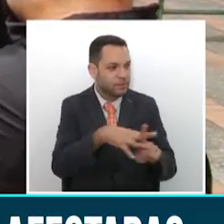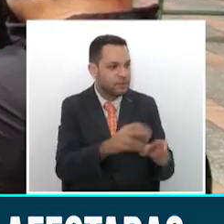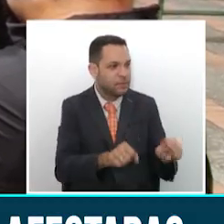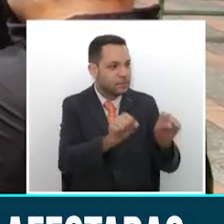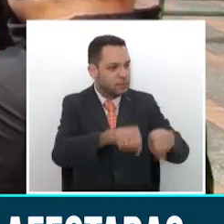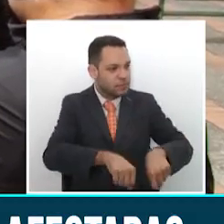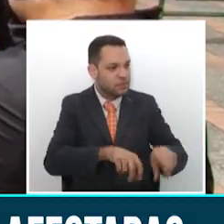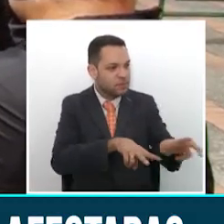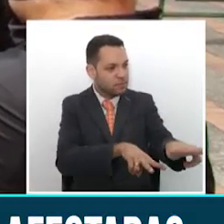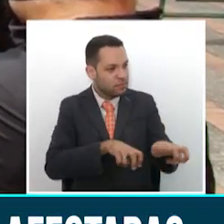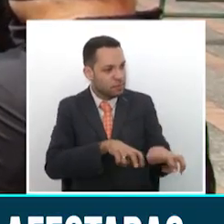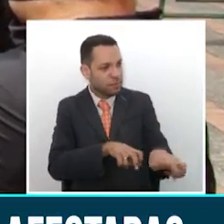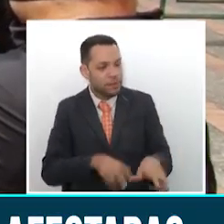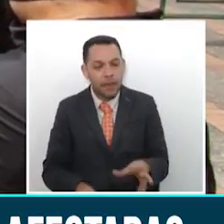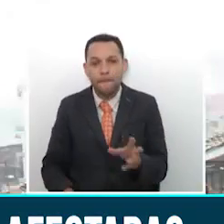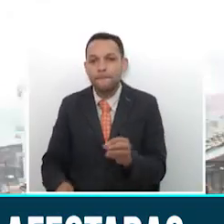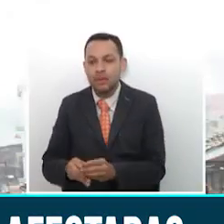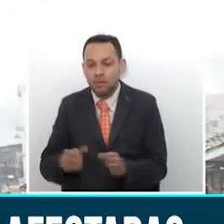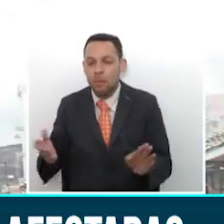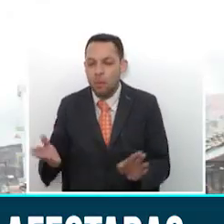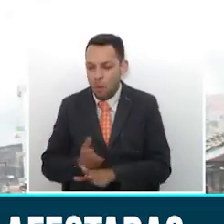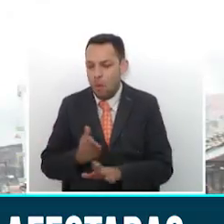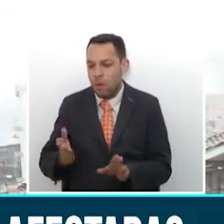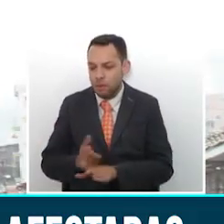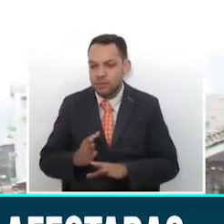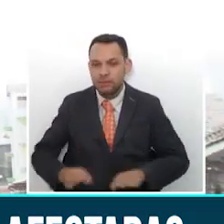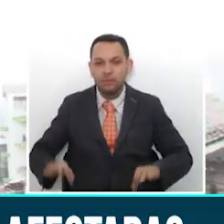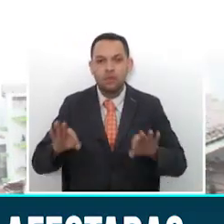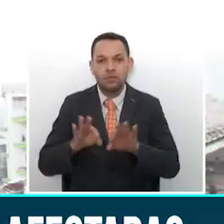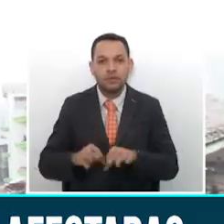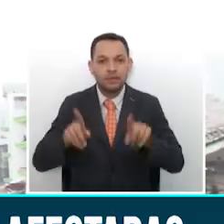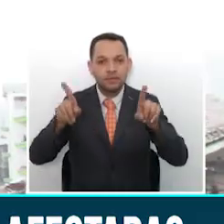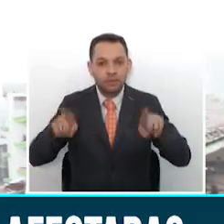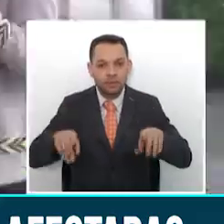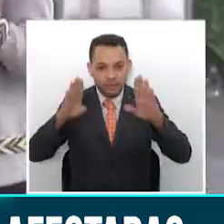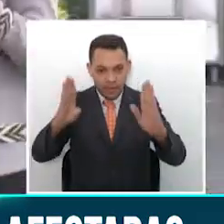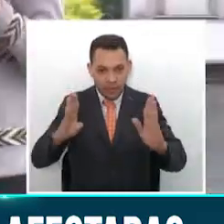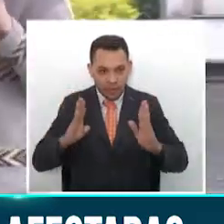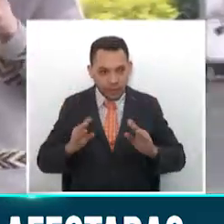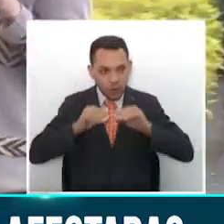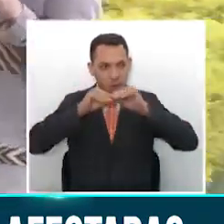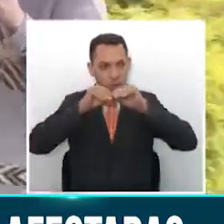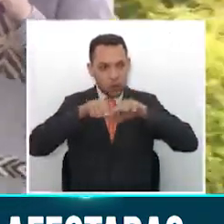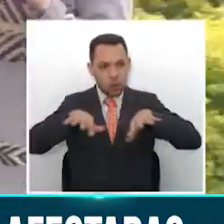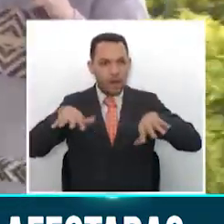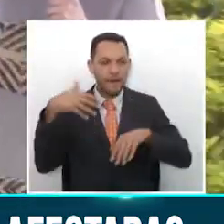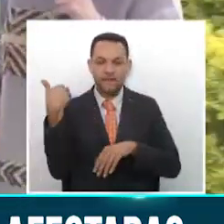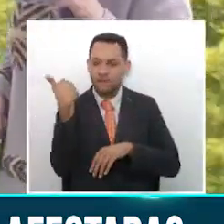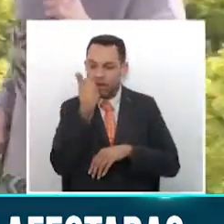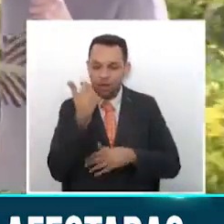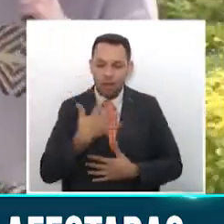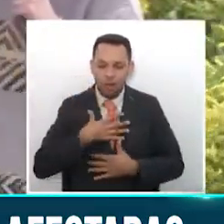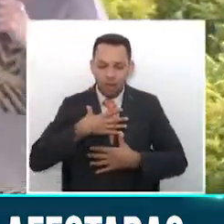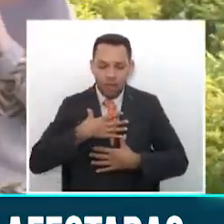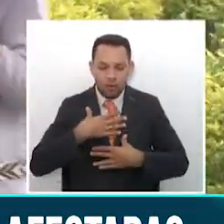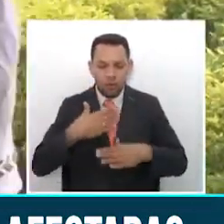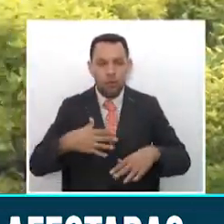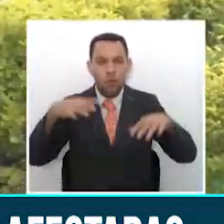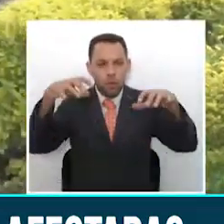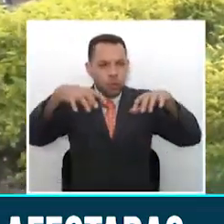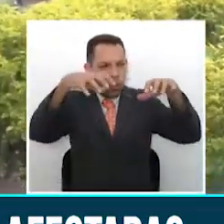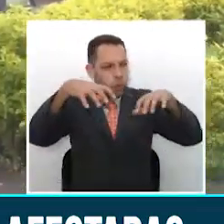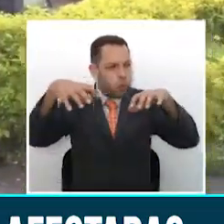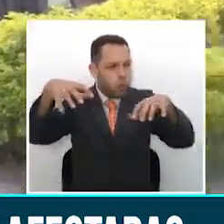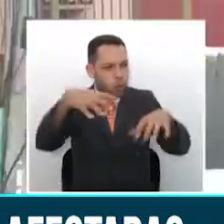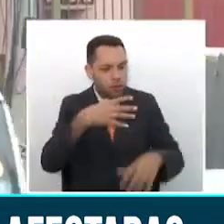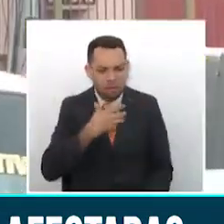indicó que más allá también de las afectaciones hay que estar atentos por la proliferación de enfermedades respiratorias originadas por las lluvias. La